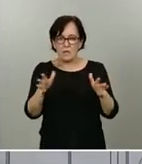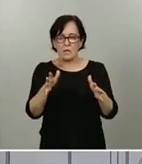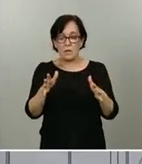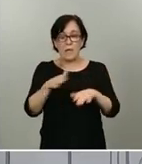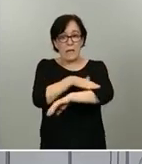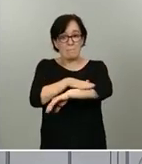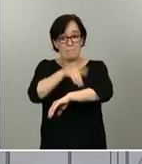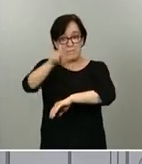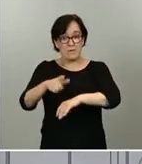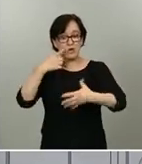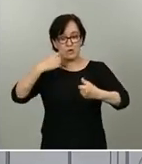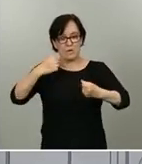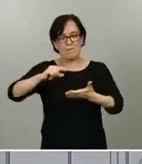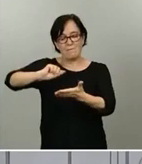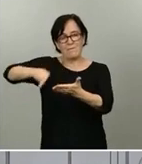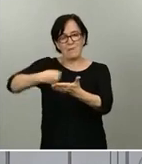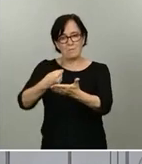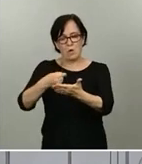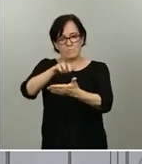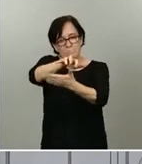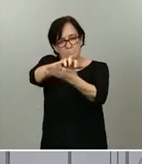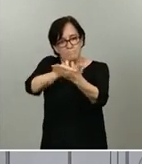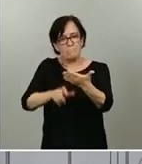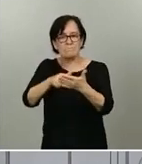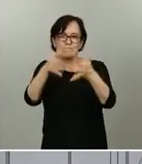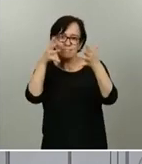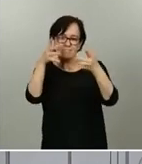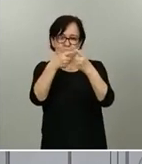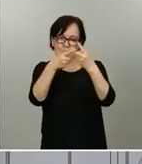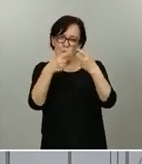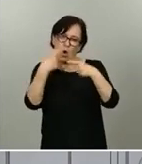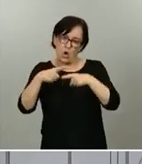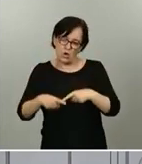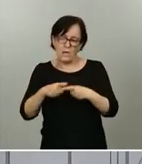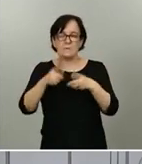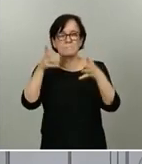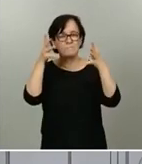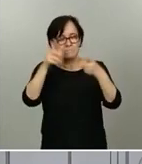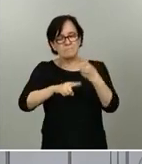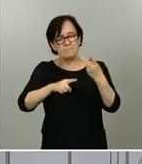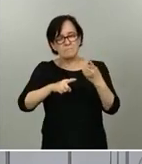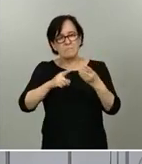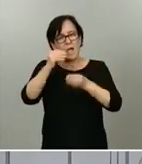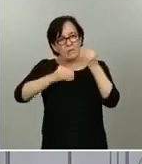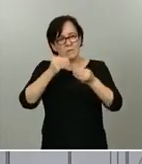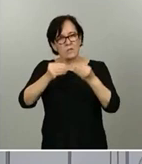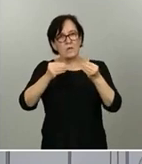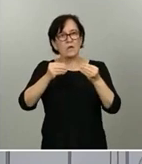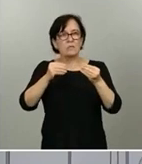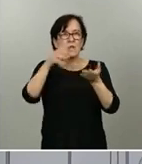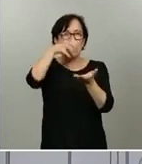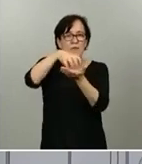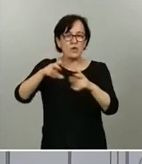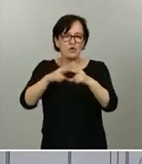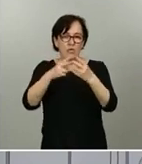firmó un oficio en el que se recomendaban varias cosas. Se recomendaba una serie de actuaciones en centros sociosanitarios, se